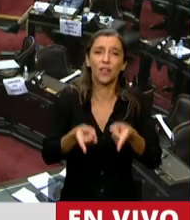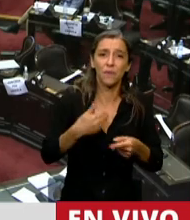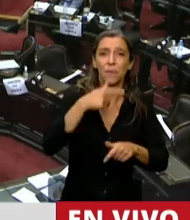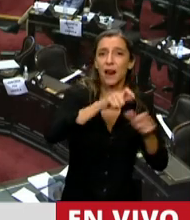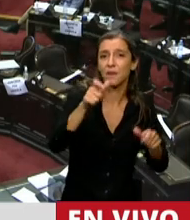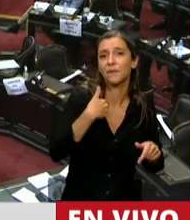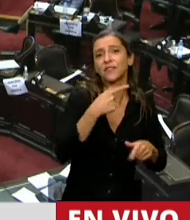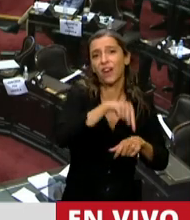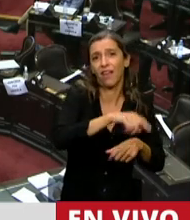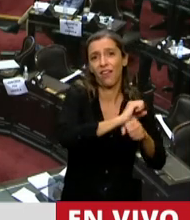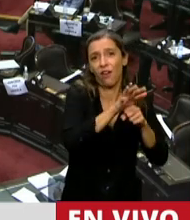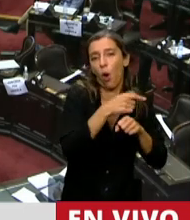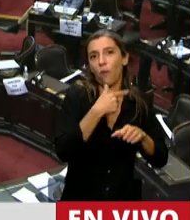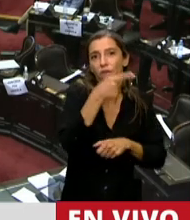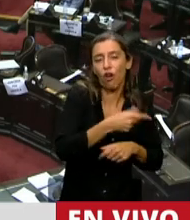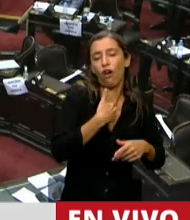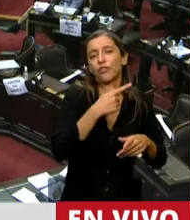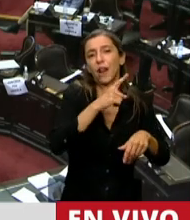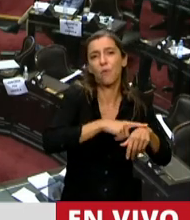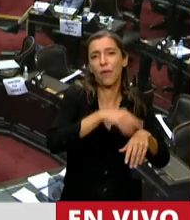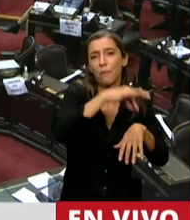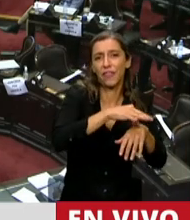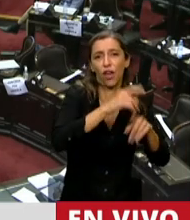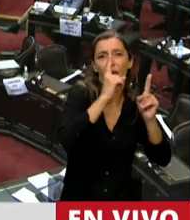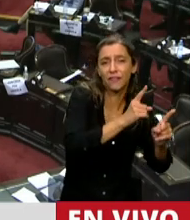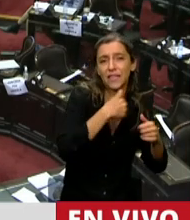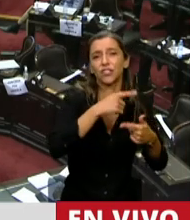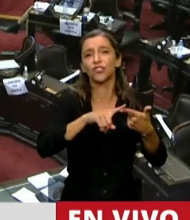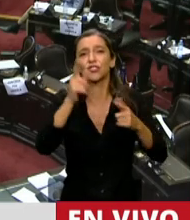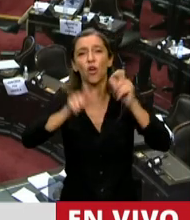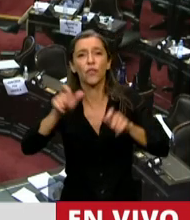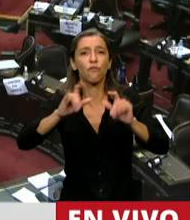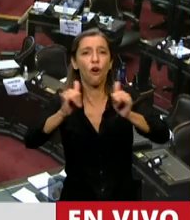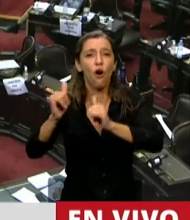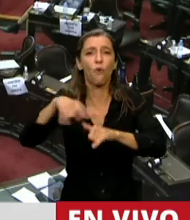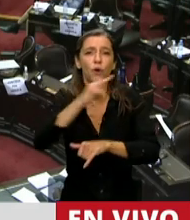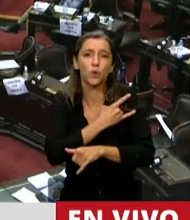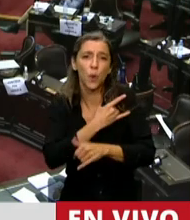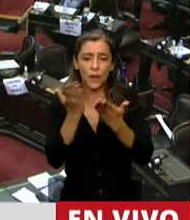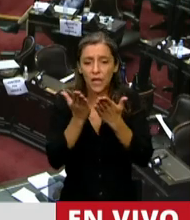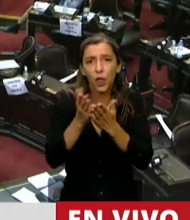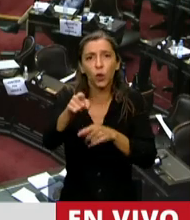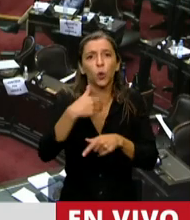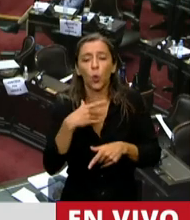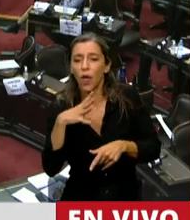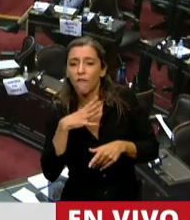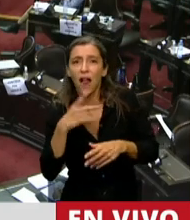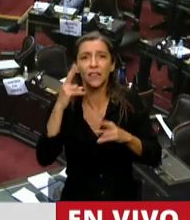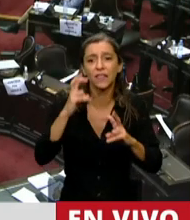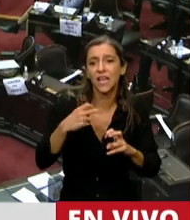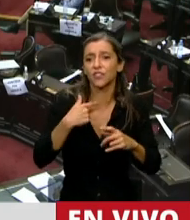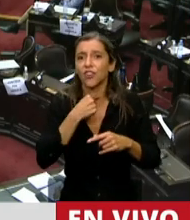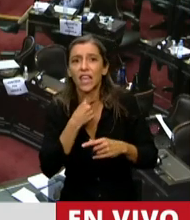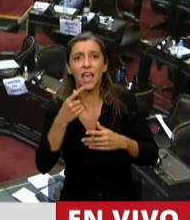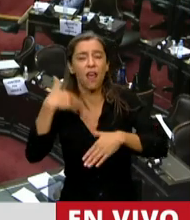línea, en la primera línea de atrás, para esos jóvenes que están en las universidades que necesitan un estímulo, para esos investigadores jóvenes, para los de todas las